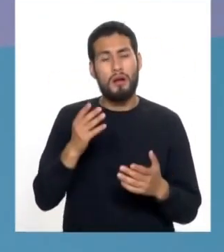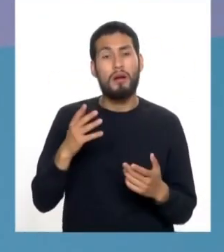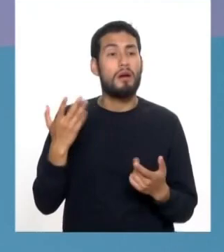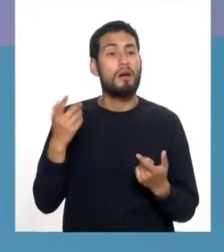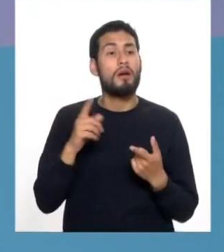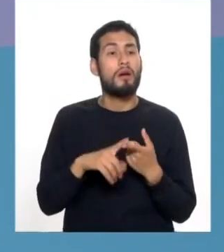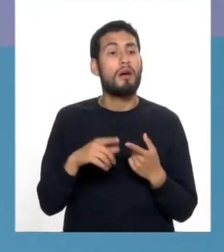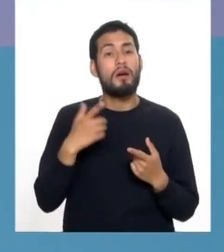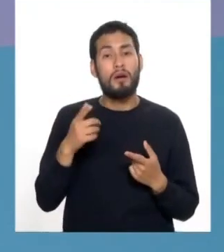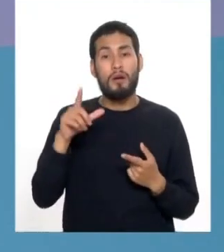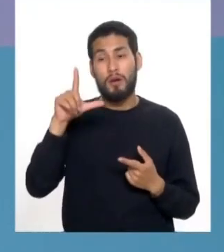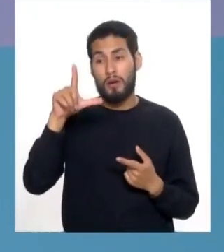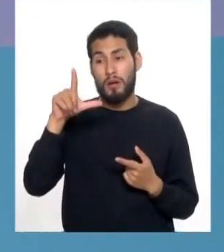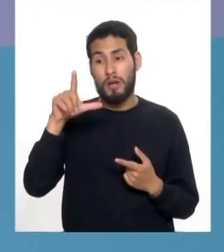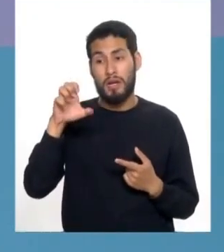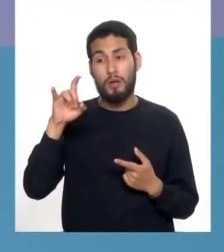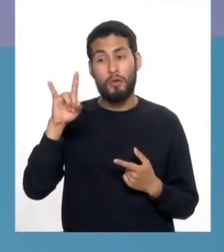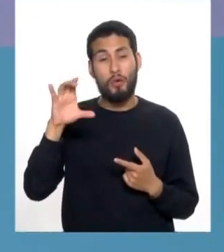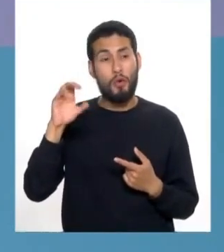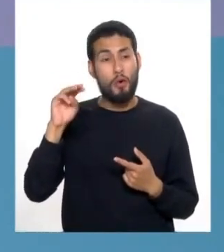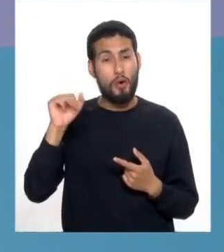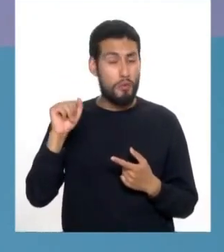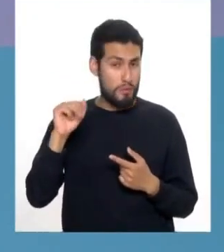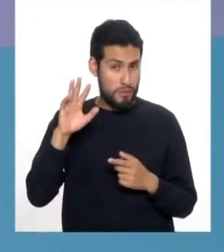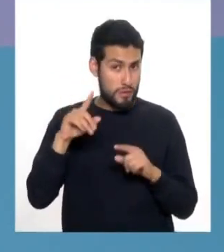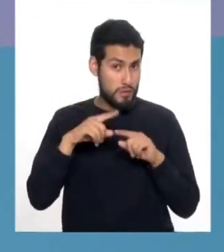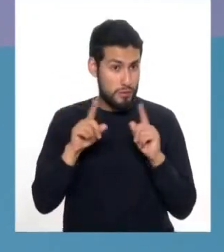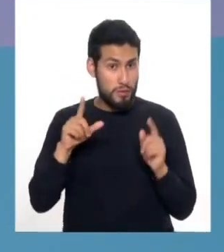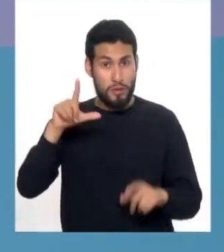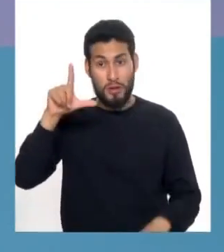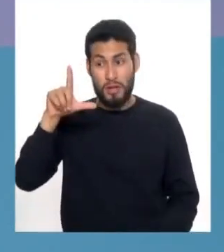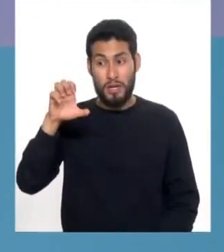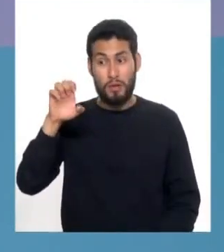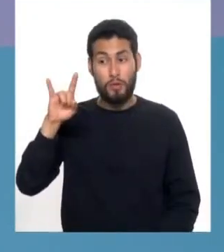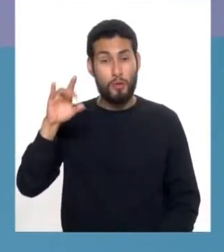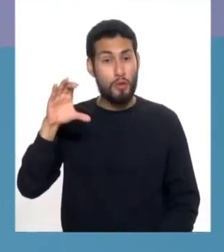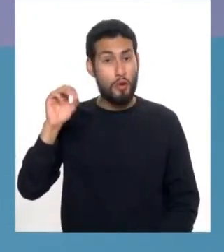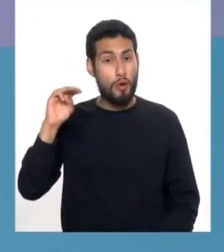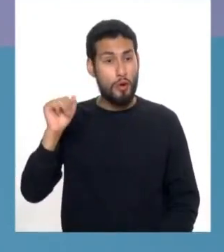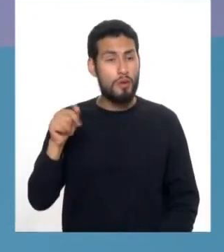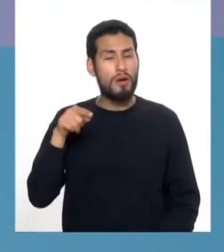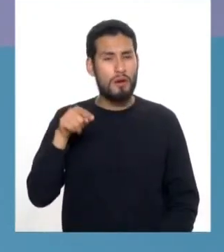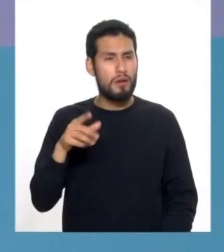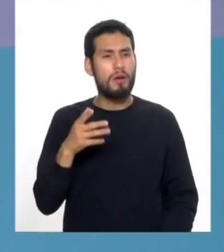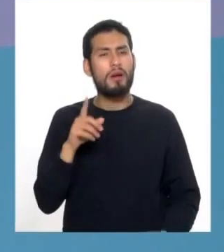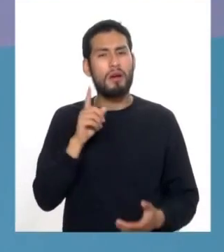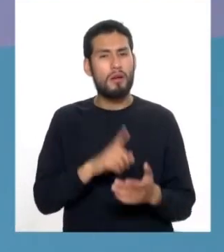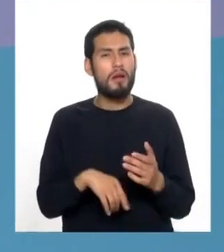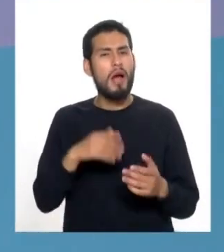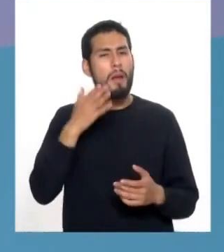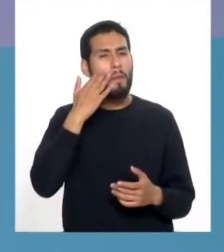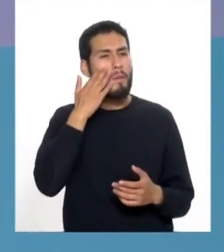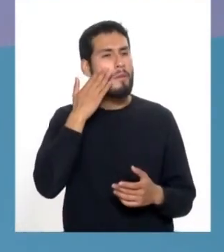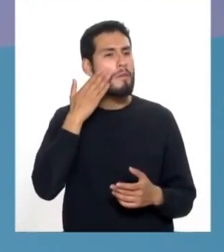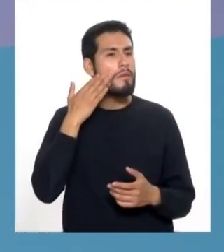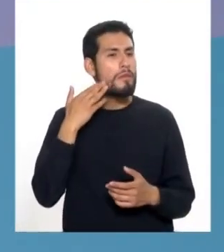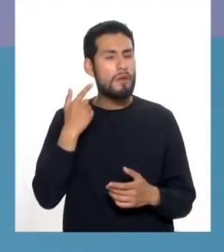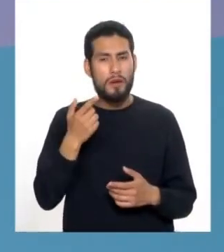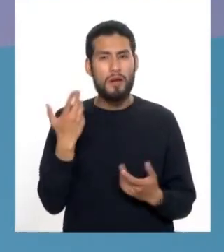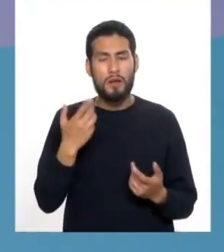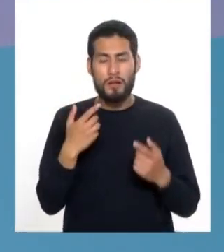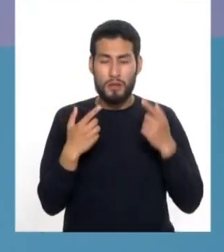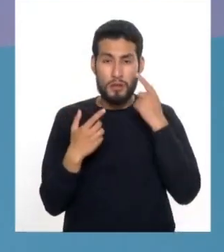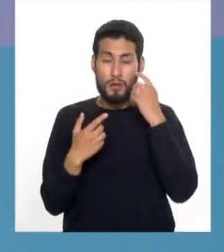diagnosticado de leucoma, que es diferente. Leucoma es justamente eso, una mancha blanca a nivel de la